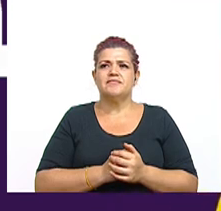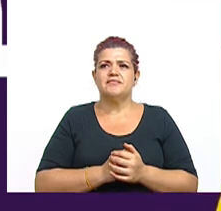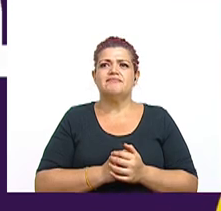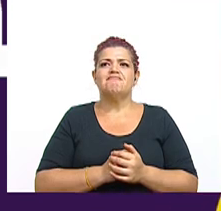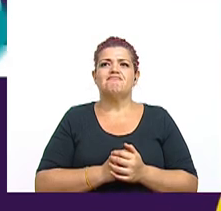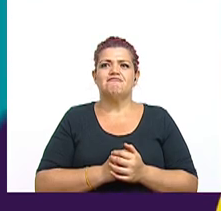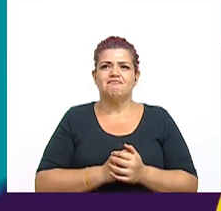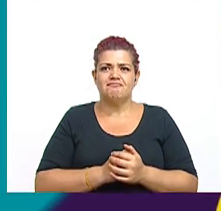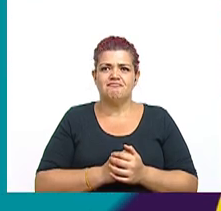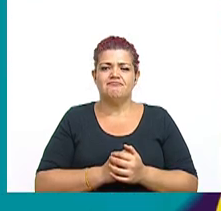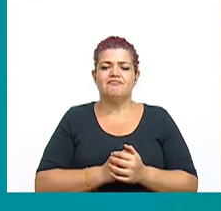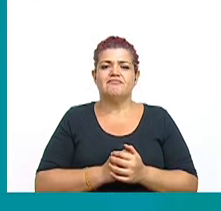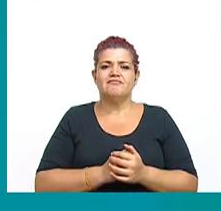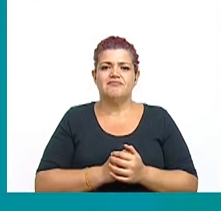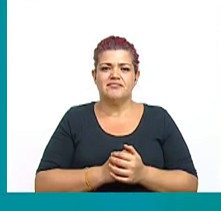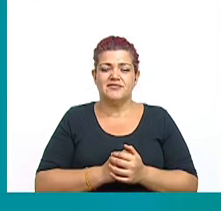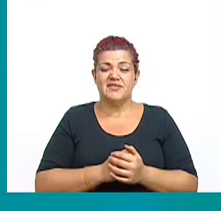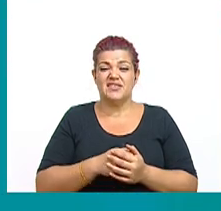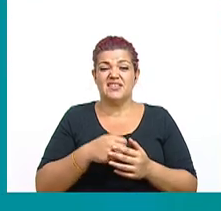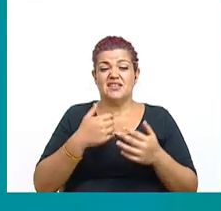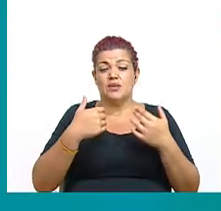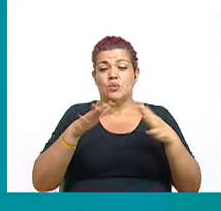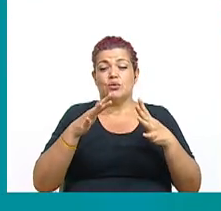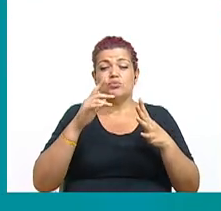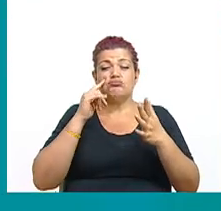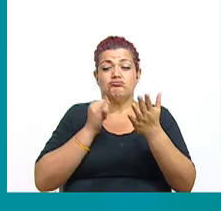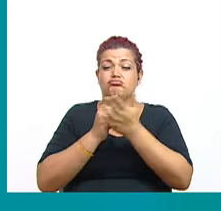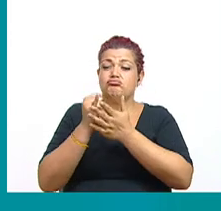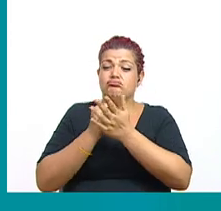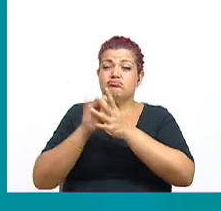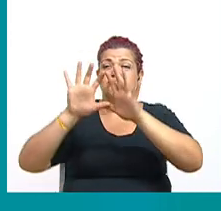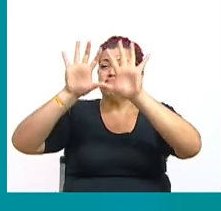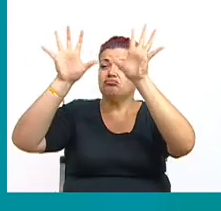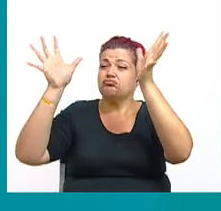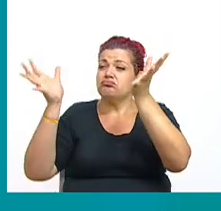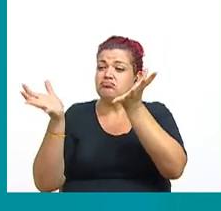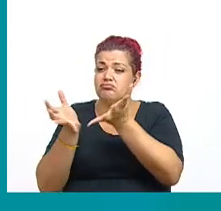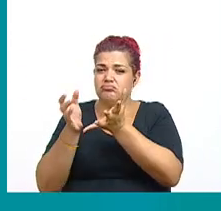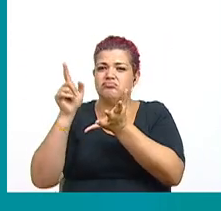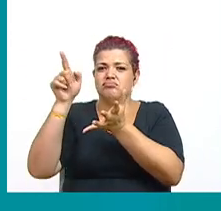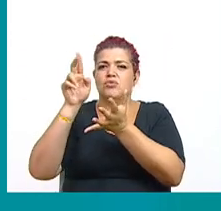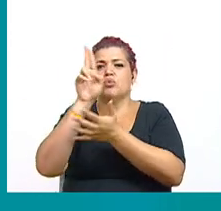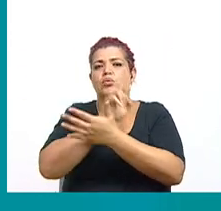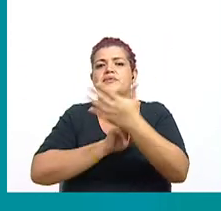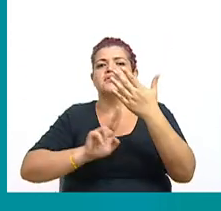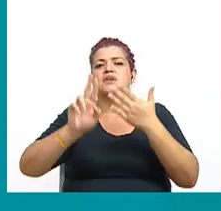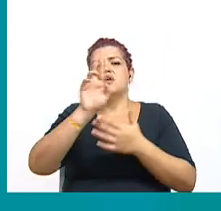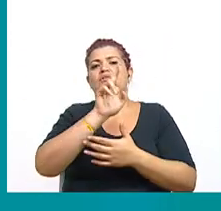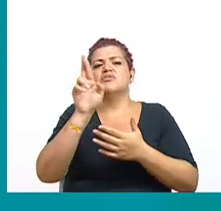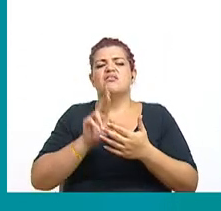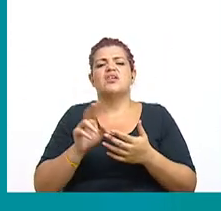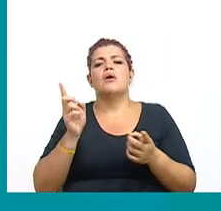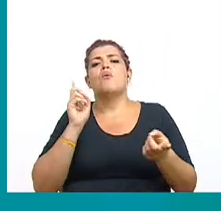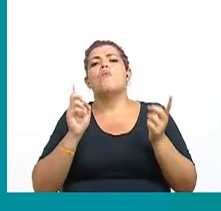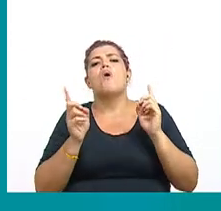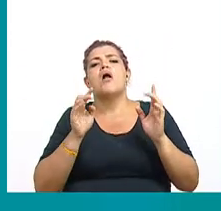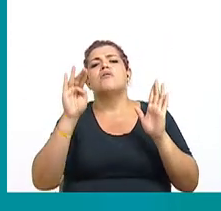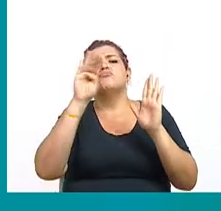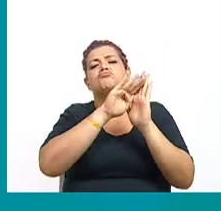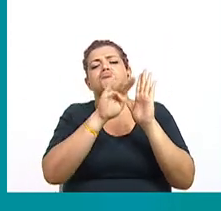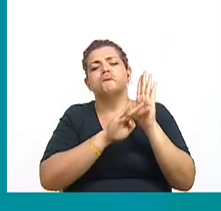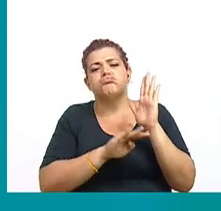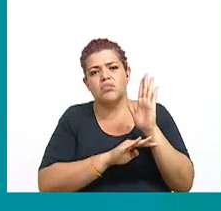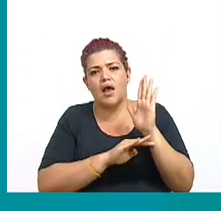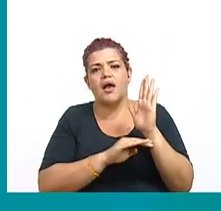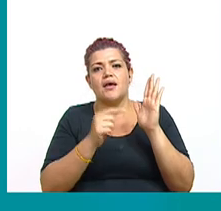Muy bien. Según el último estudio de ranking global, la UCR ocupa el lugar número 19 entre